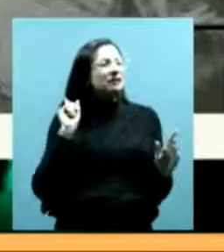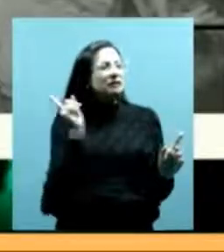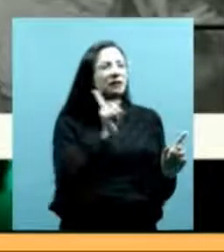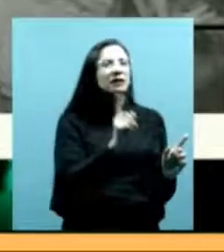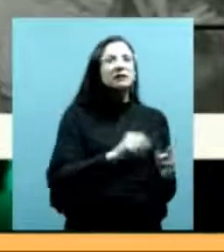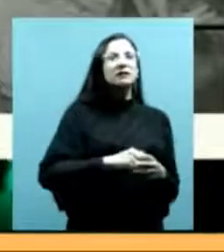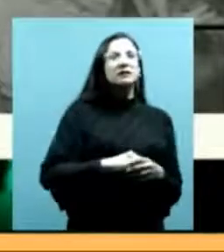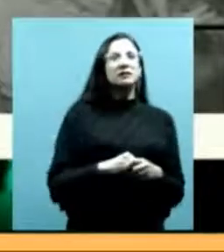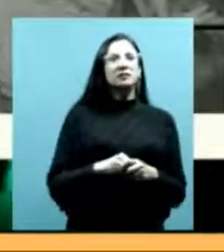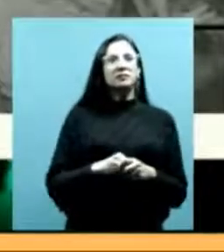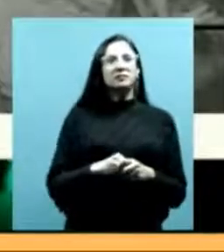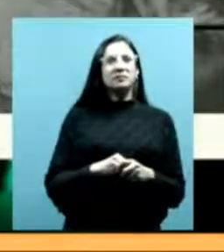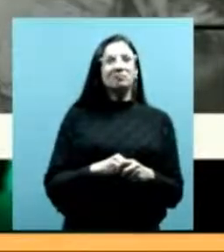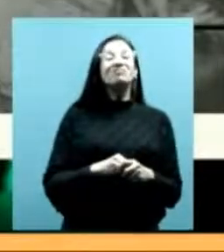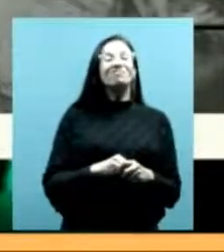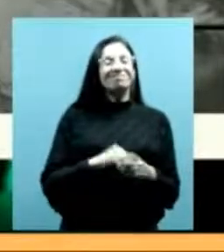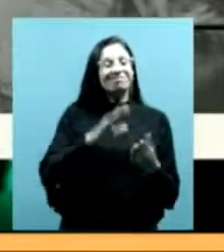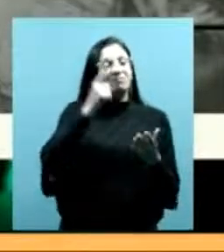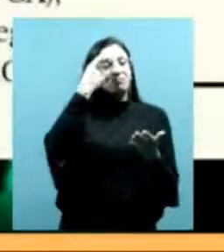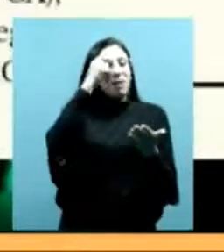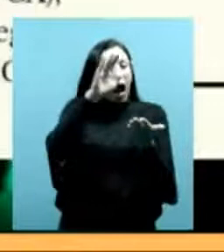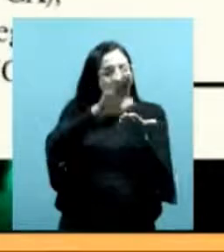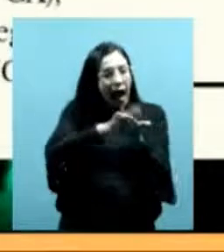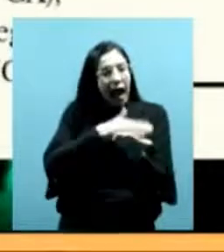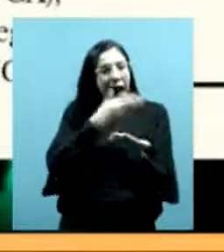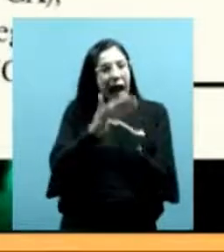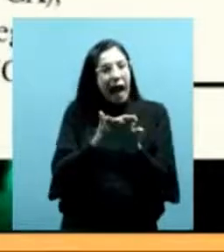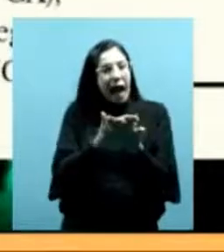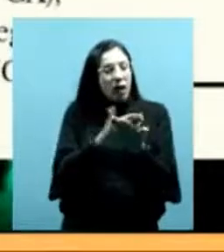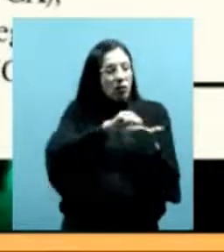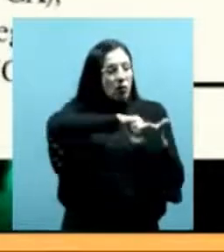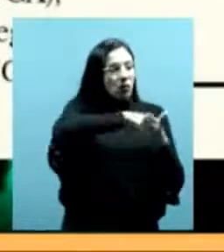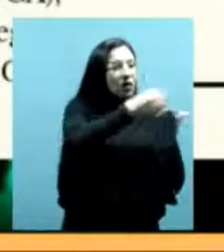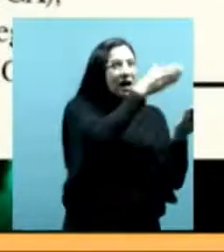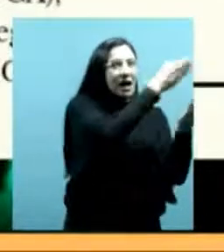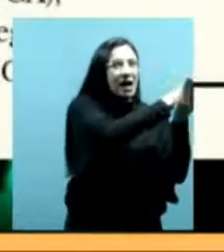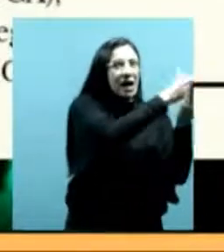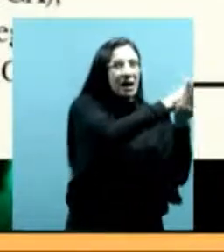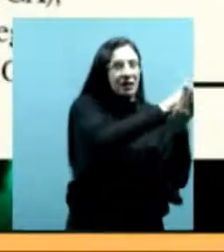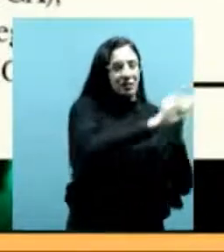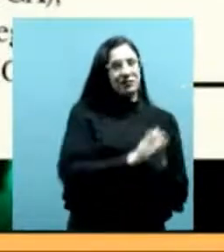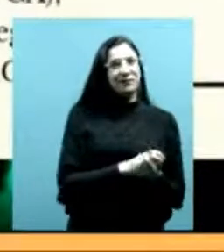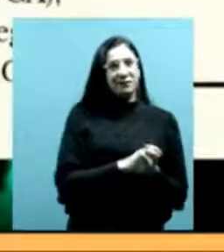para reinterpretar esos índices de archivo y con esto